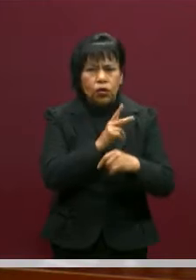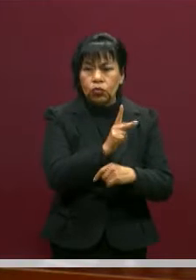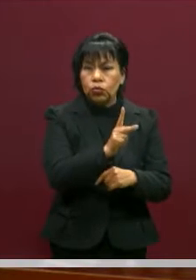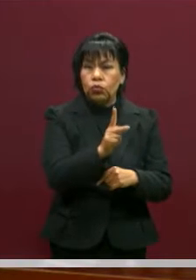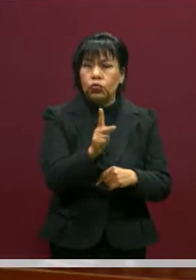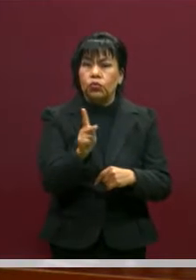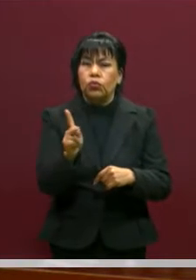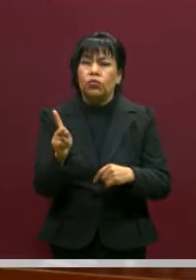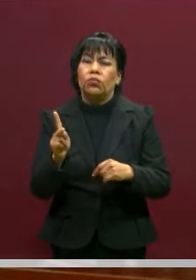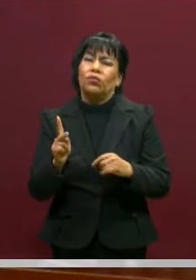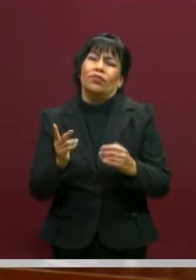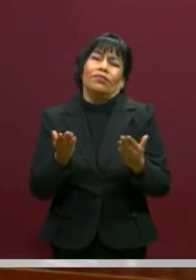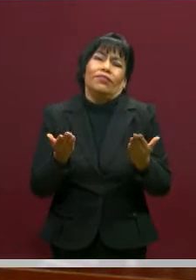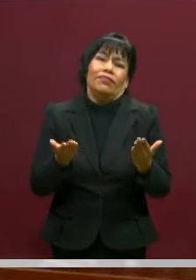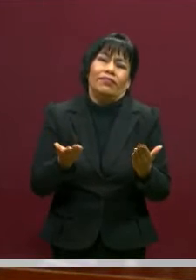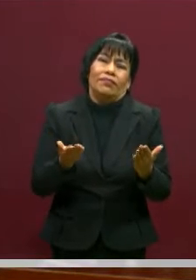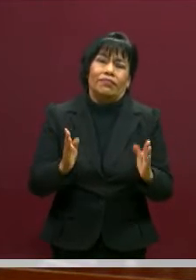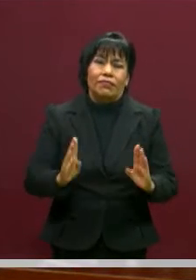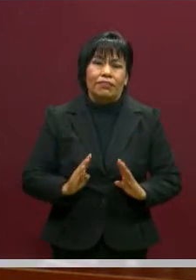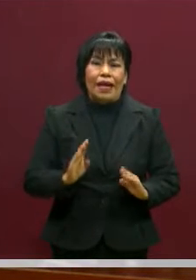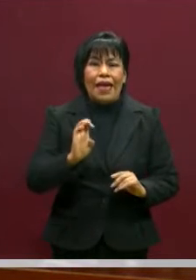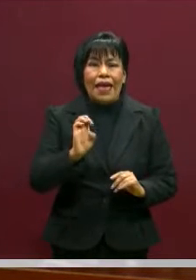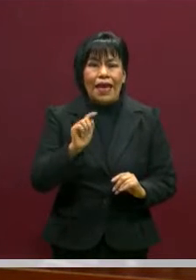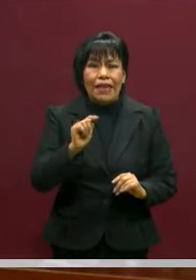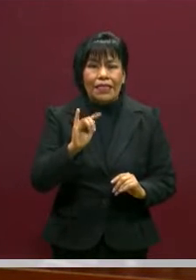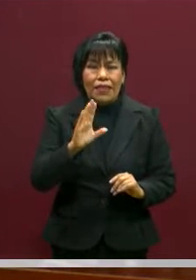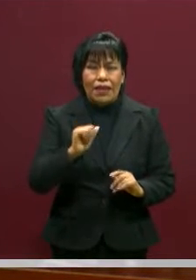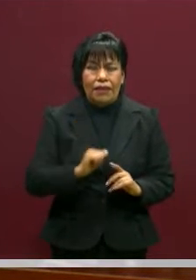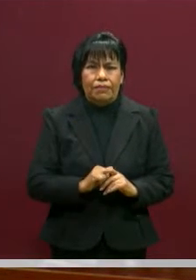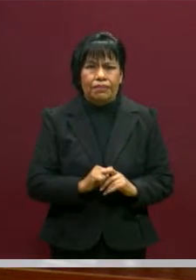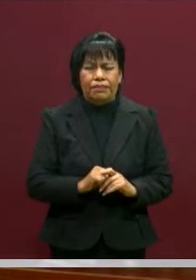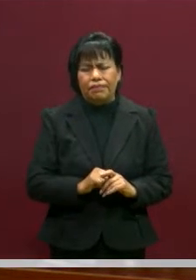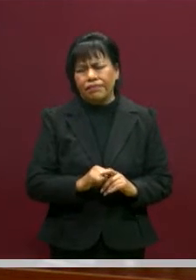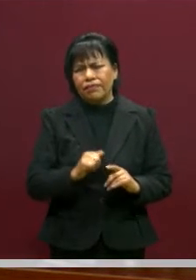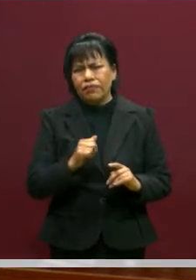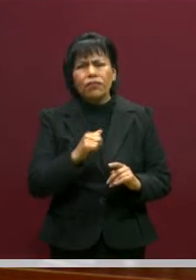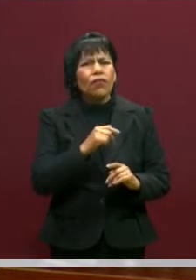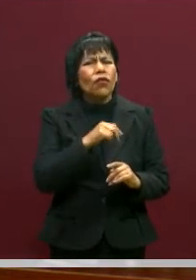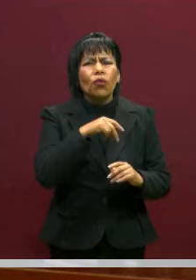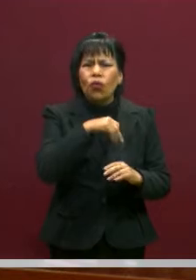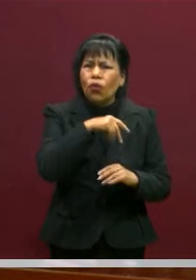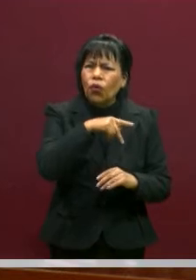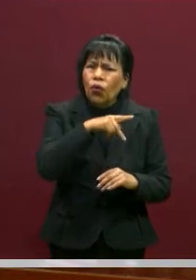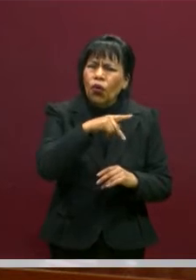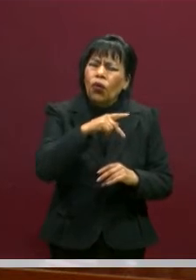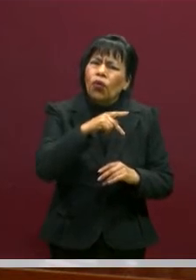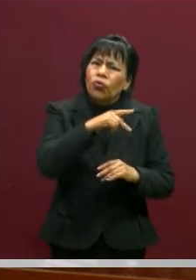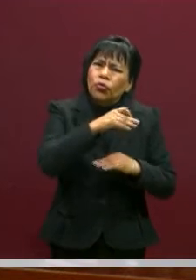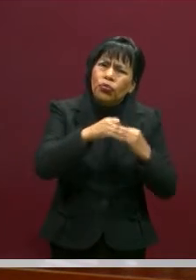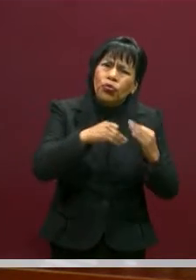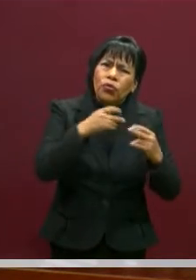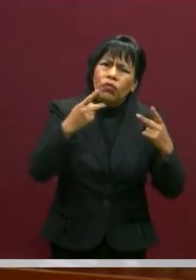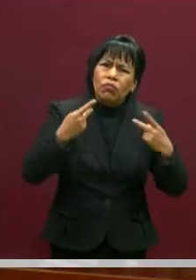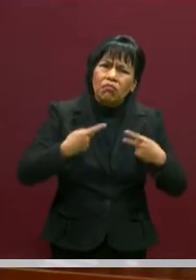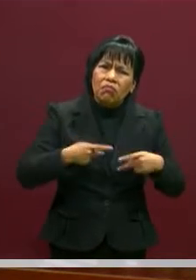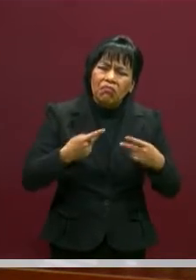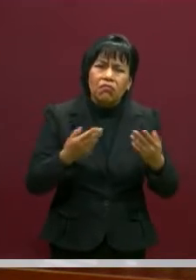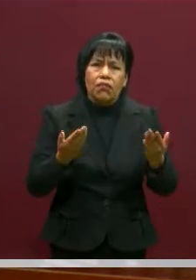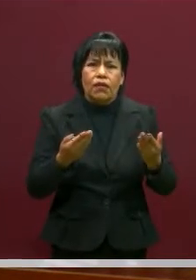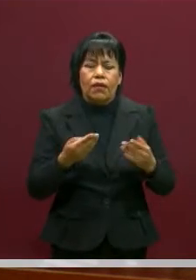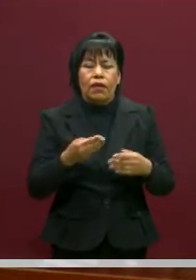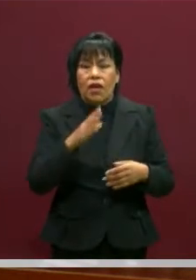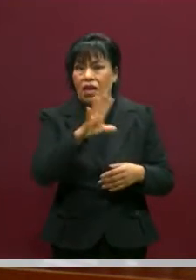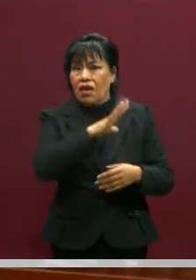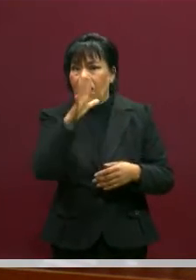actuar éticamente en relación a los demás. En general, pero en este momento, en